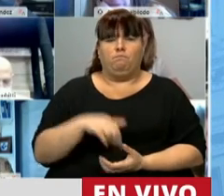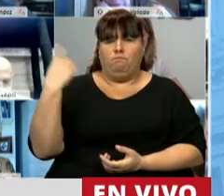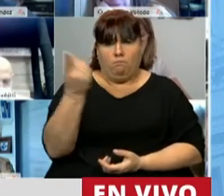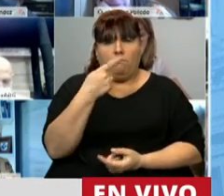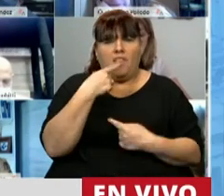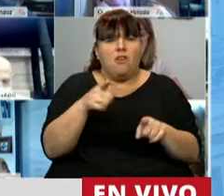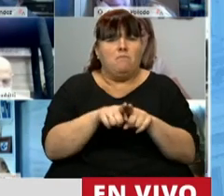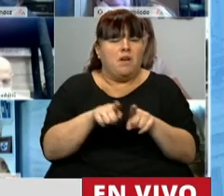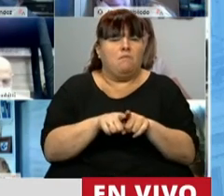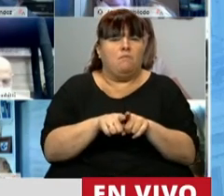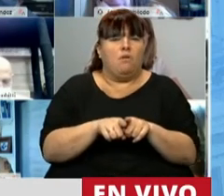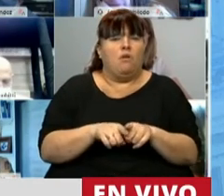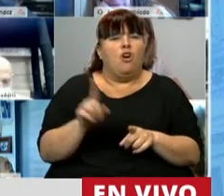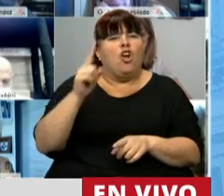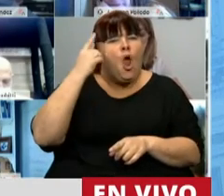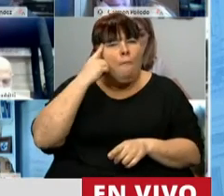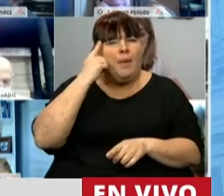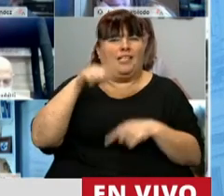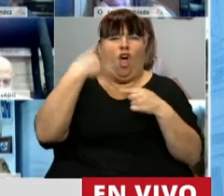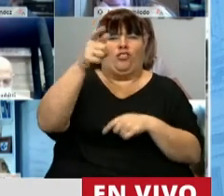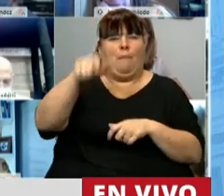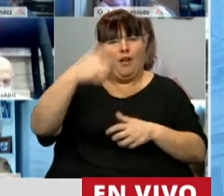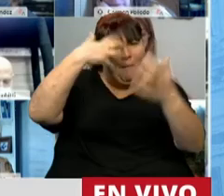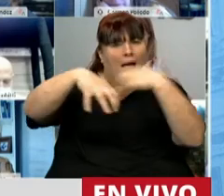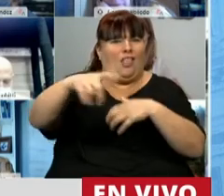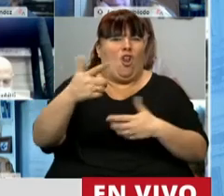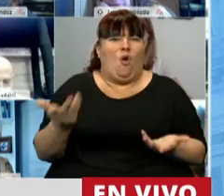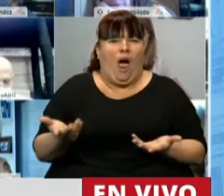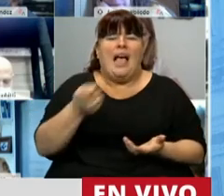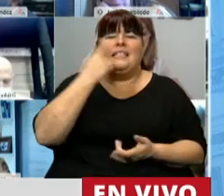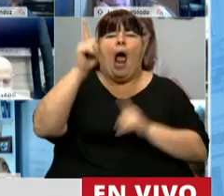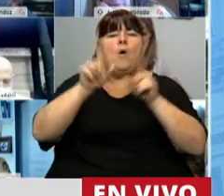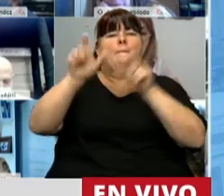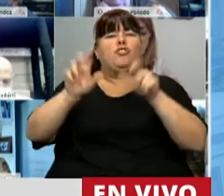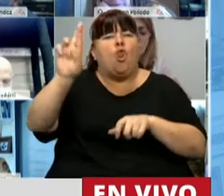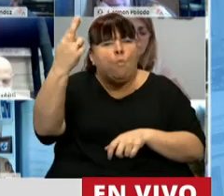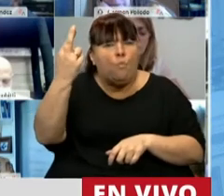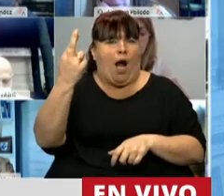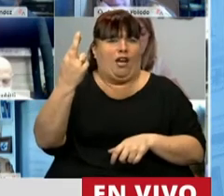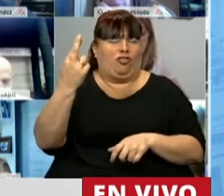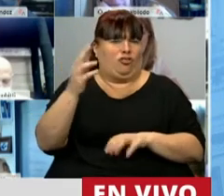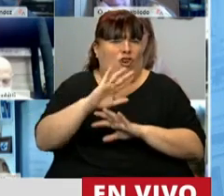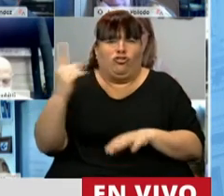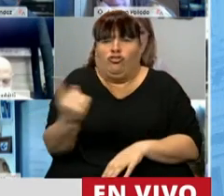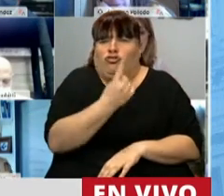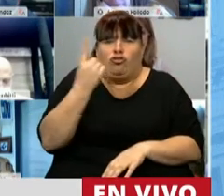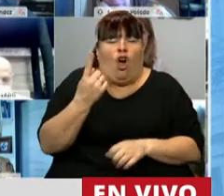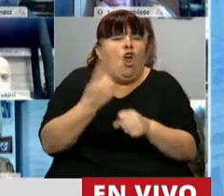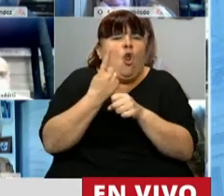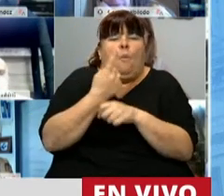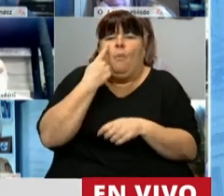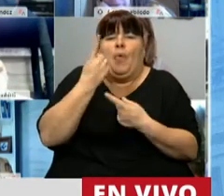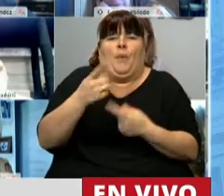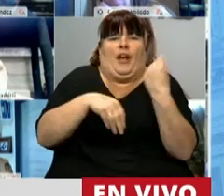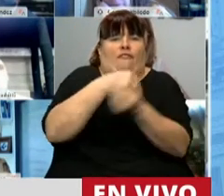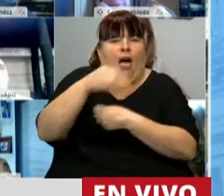dijo, no ponerse en el cuero del otro cuando hay personas que fallecieron en absoluta soledad y no pudieron ver